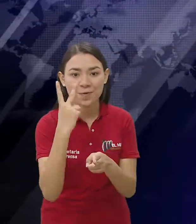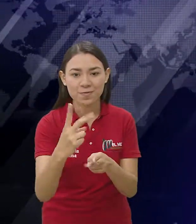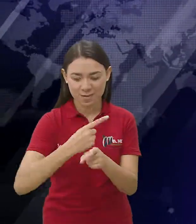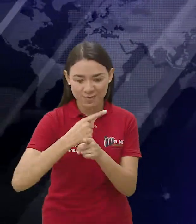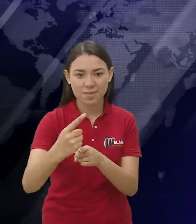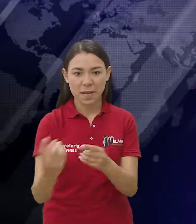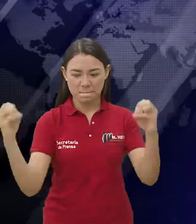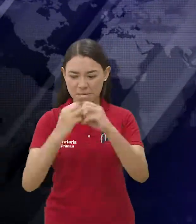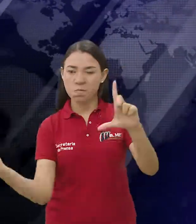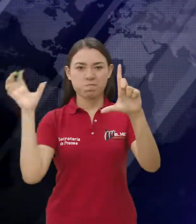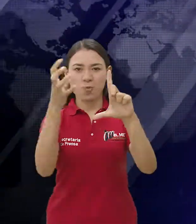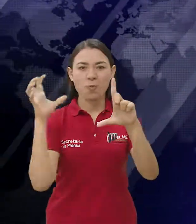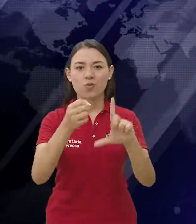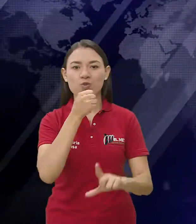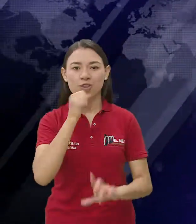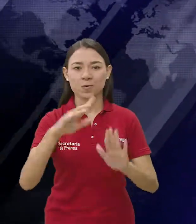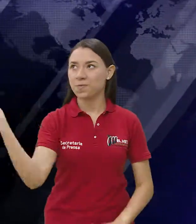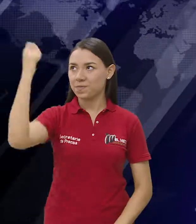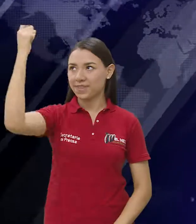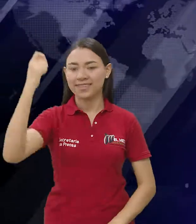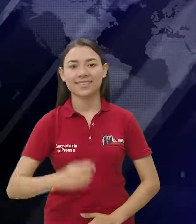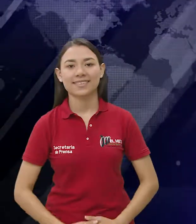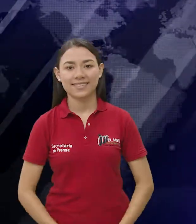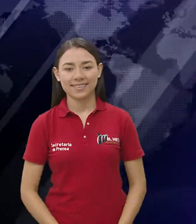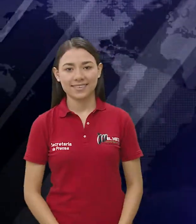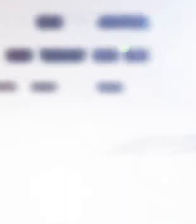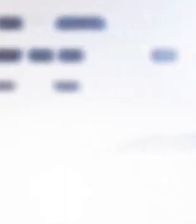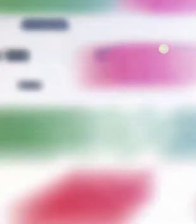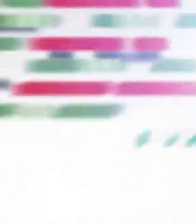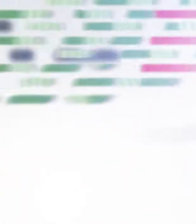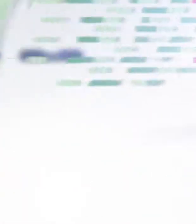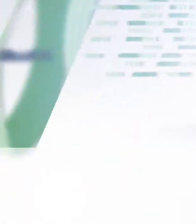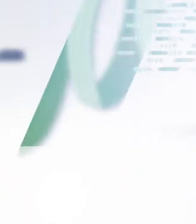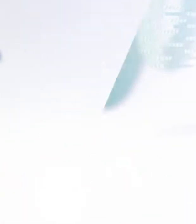oportunidades. Nos vemos la próxima semana con más noticias del Meta.